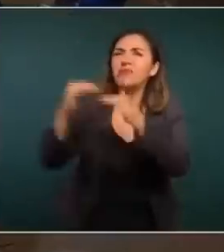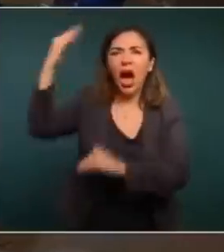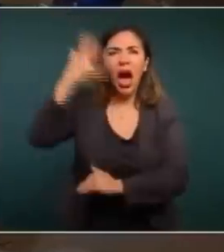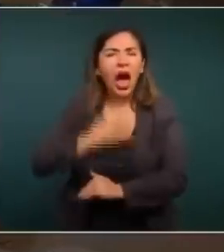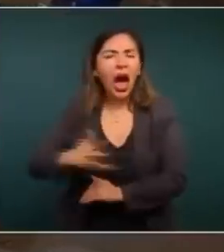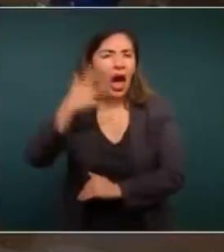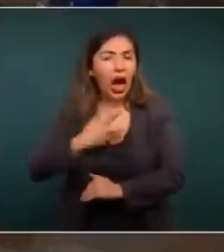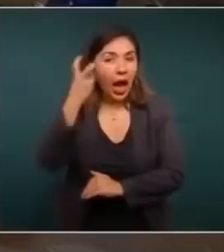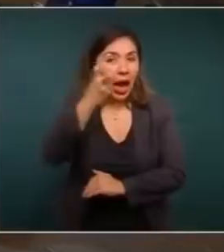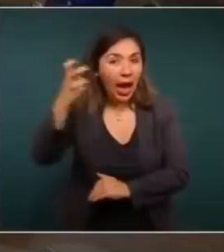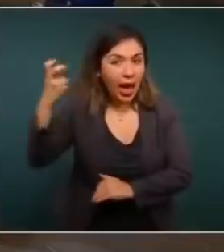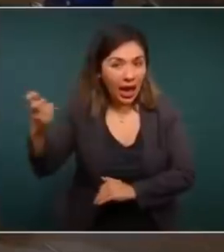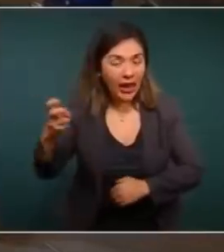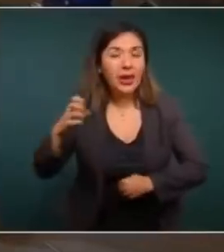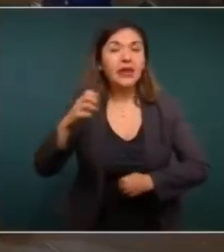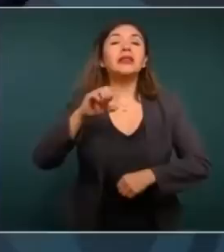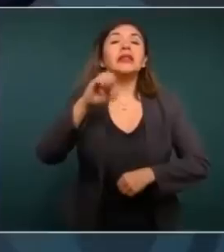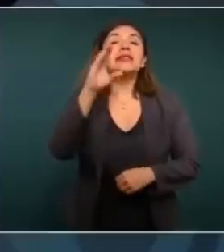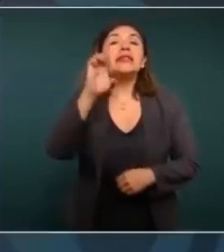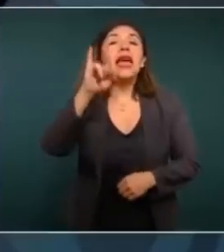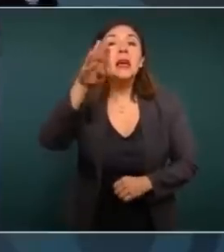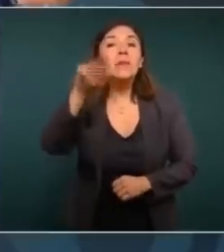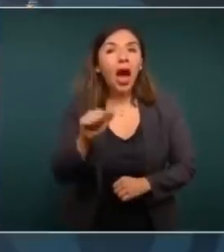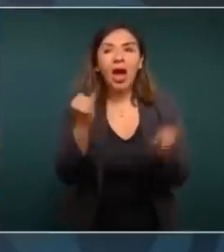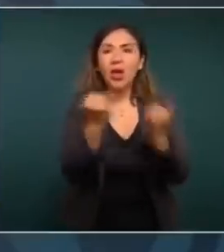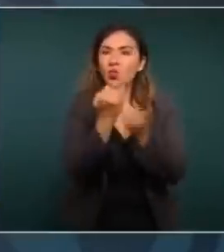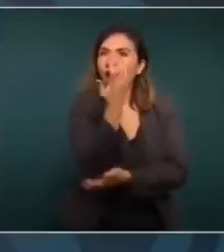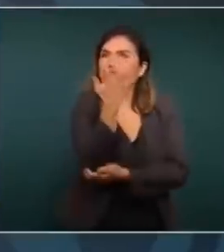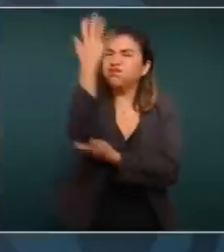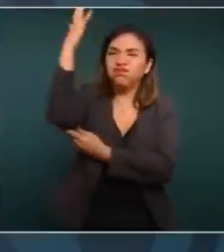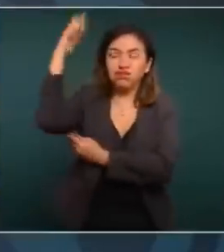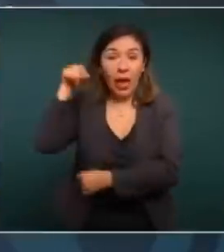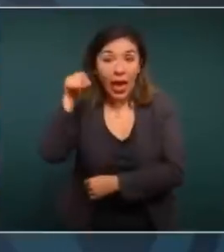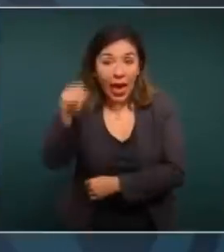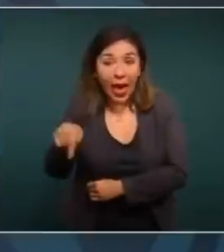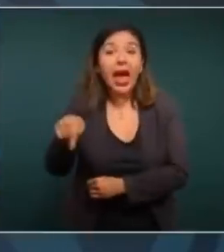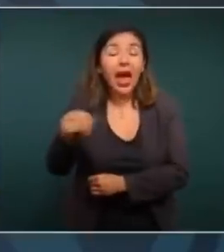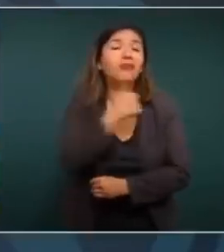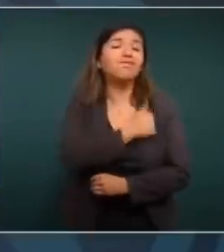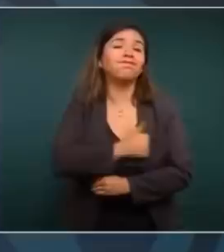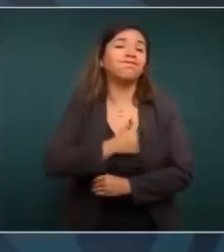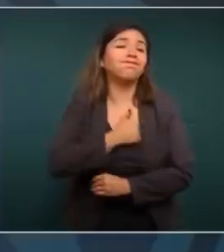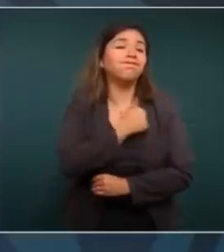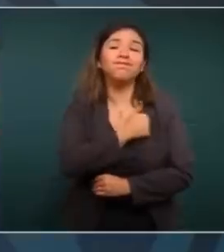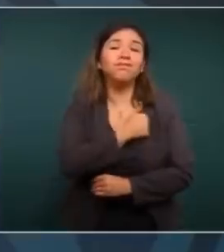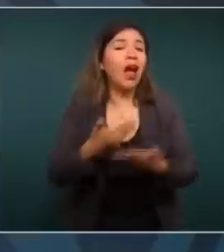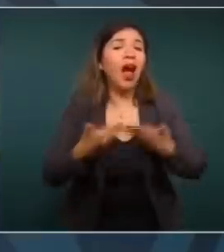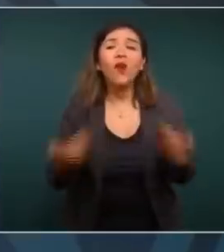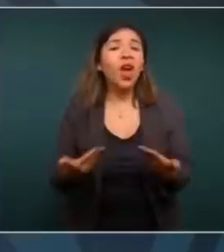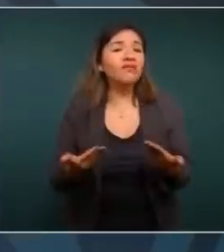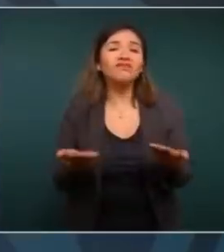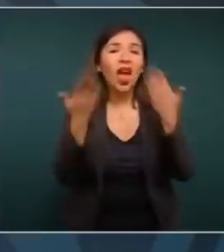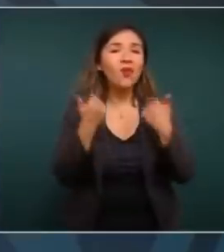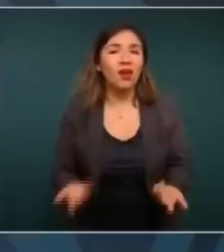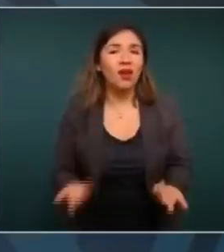ceibas. Bueno, eso desgraciadamente ya no hay